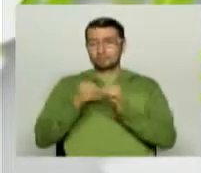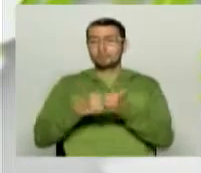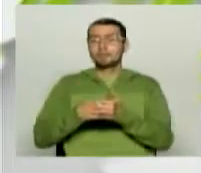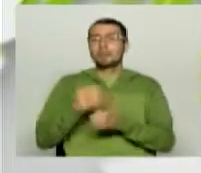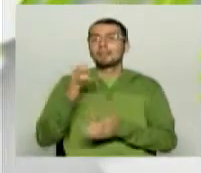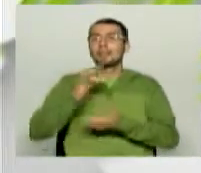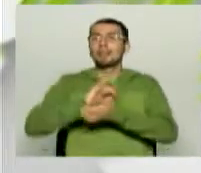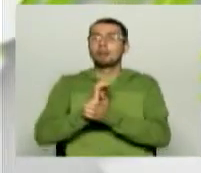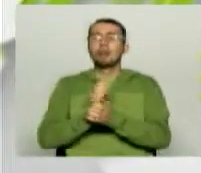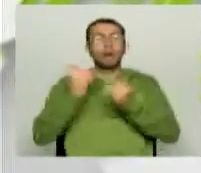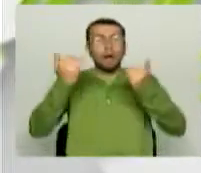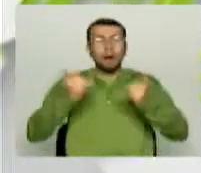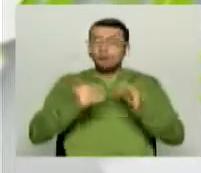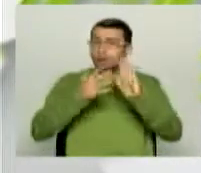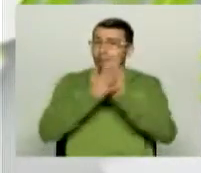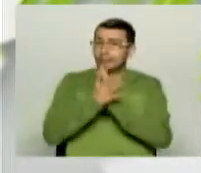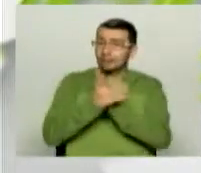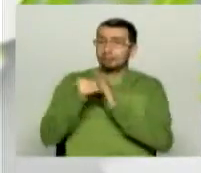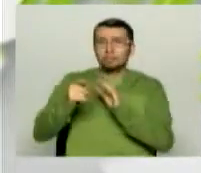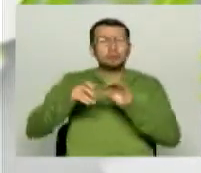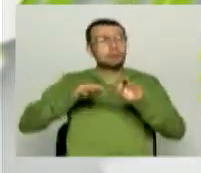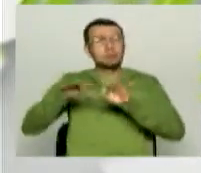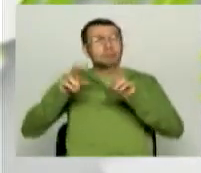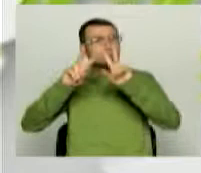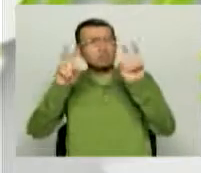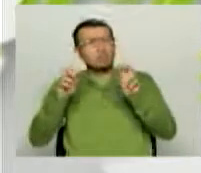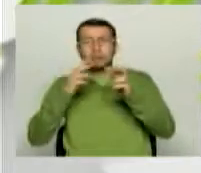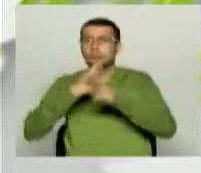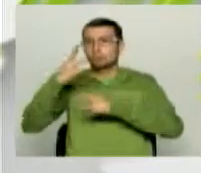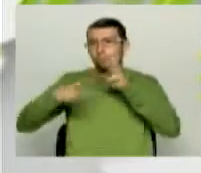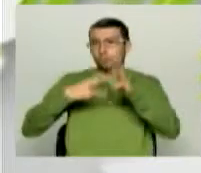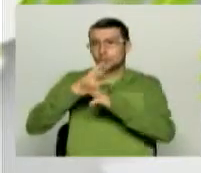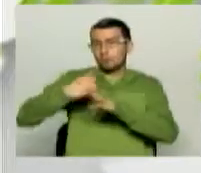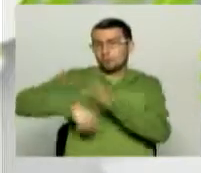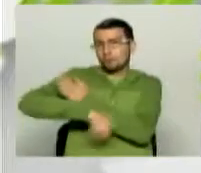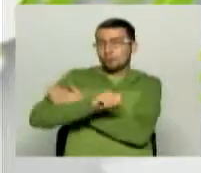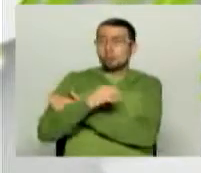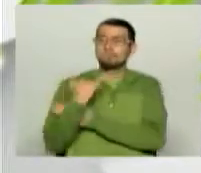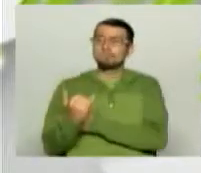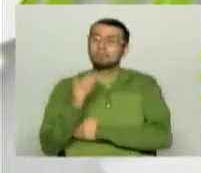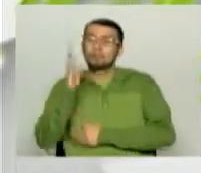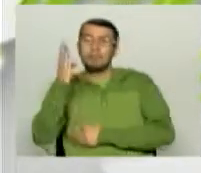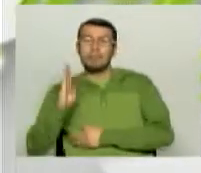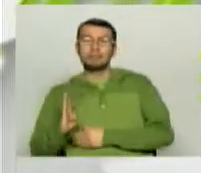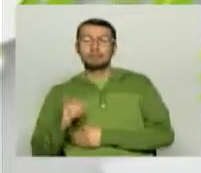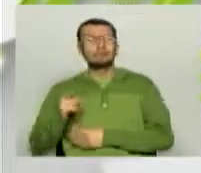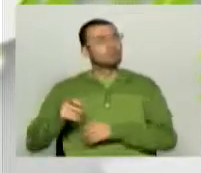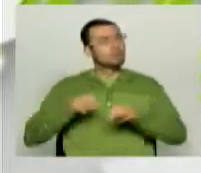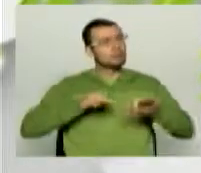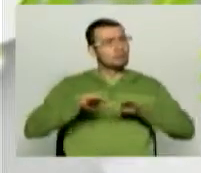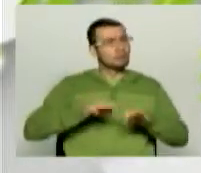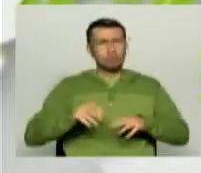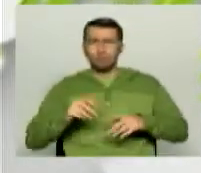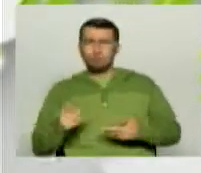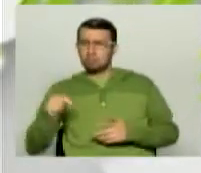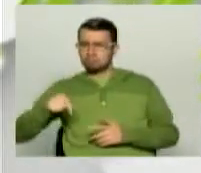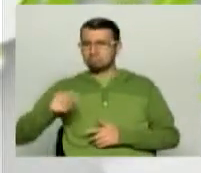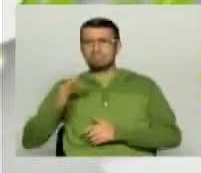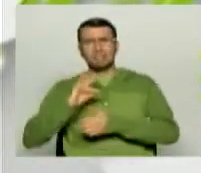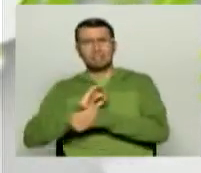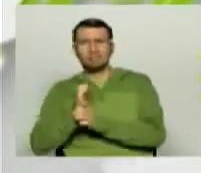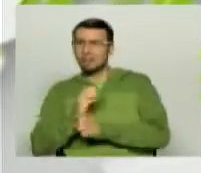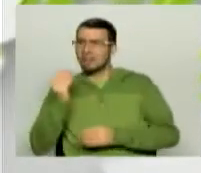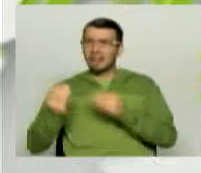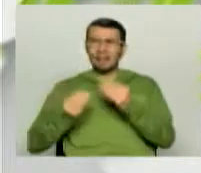Y hoy hablaremos del Mundial del Fútbol, que se viene cumpliendo en Brasil. Y precisamente para hablarnos como el Canal Regional Telecafé